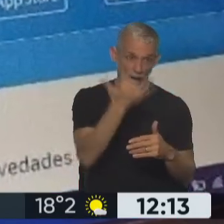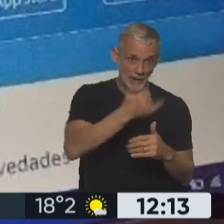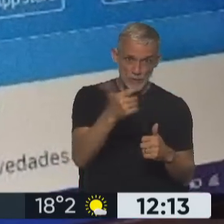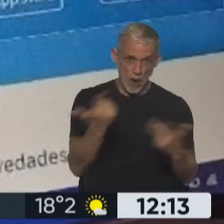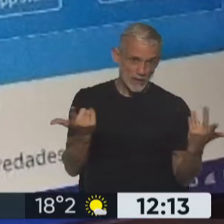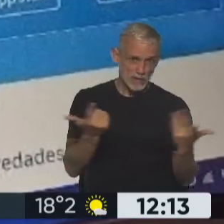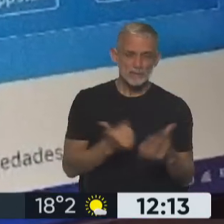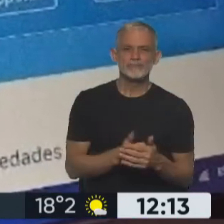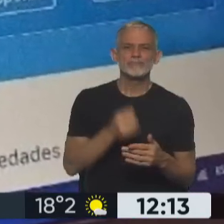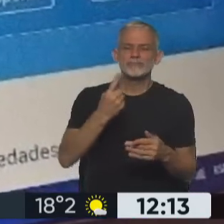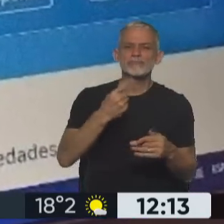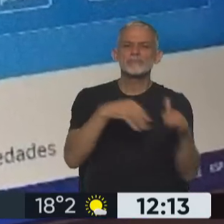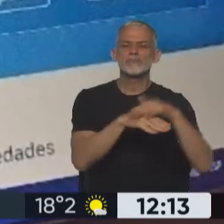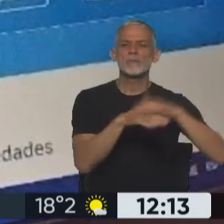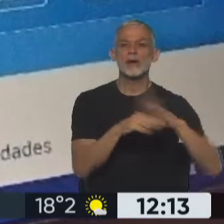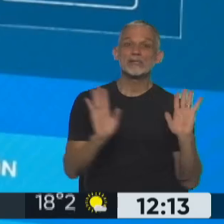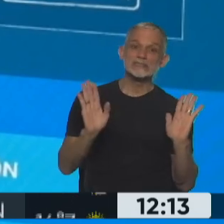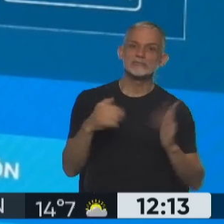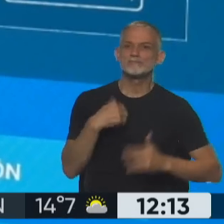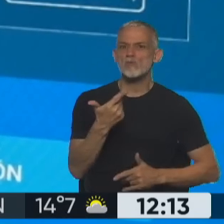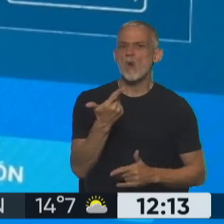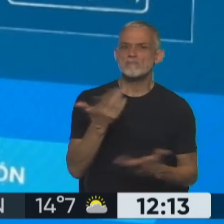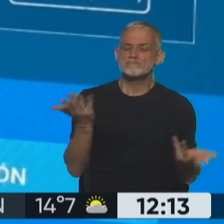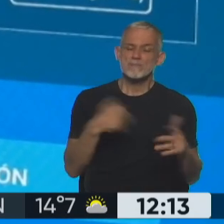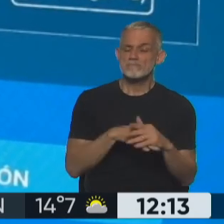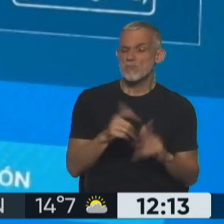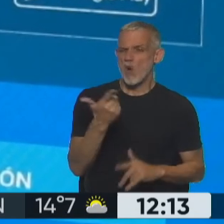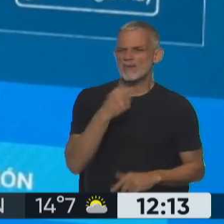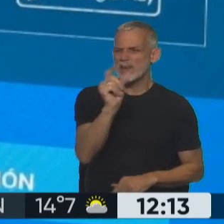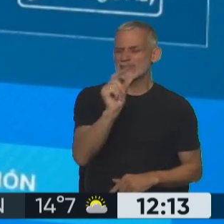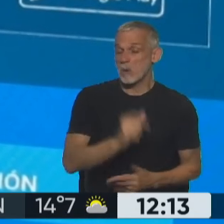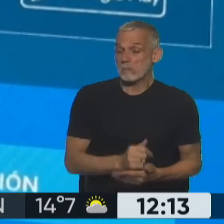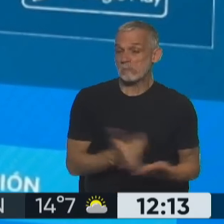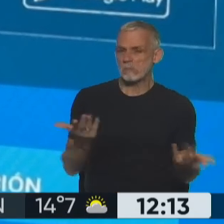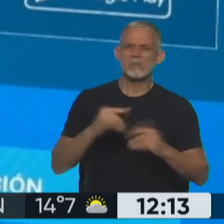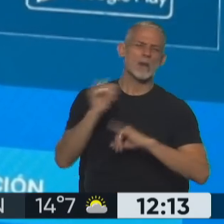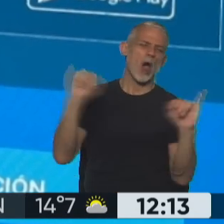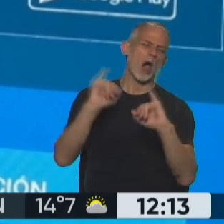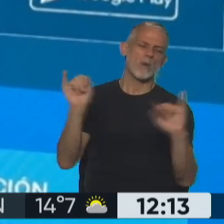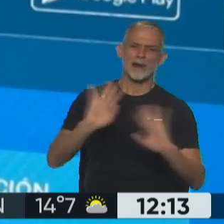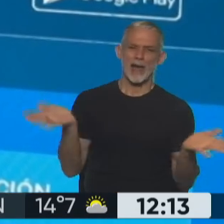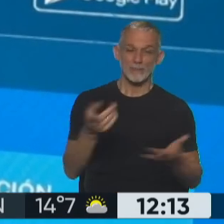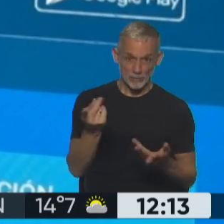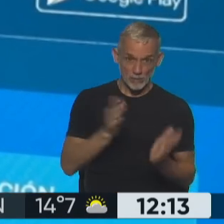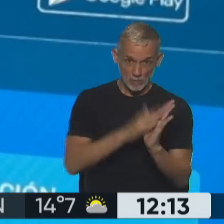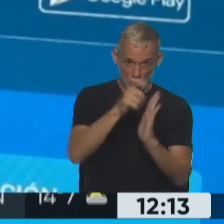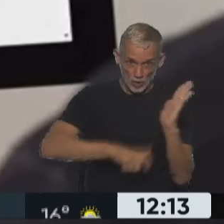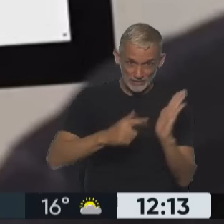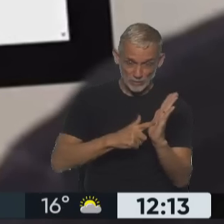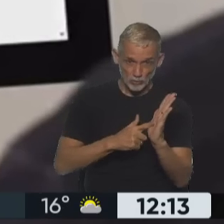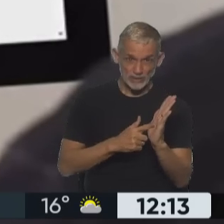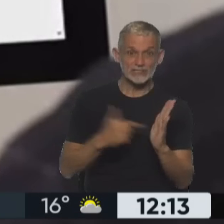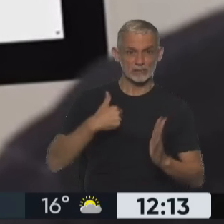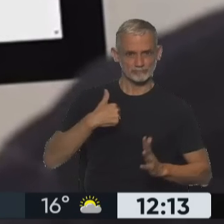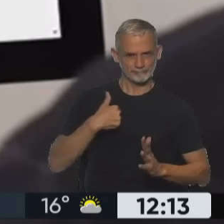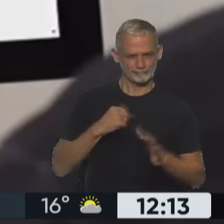estaba pasando. Y primero los bancarios decían que no existía la medida, que era anuncio nada más. Cuando el monotributista referente